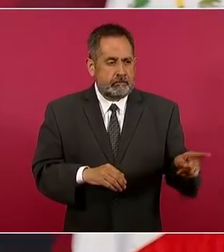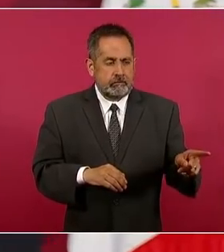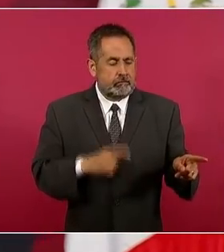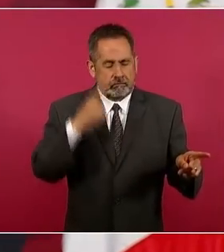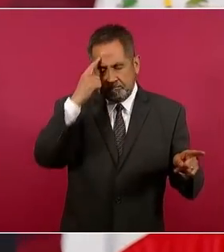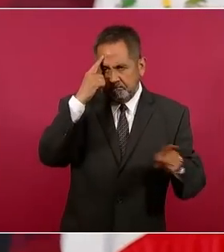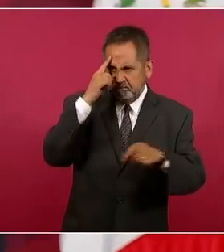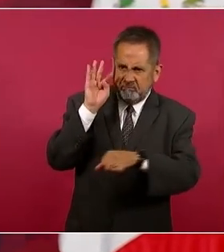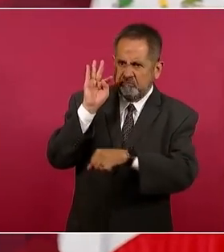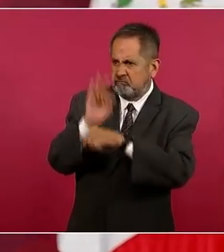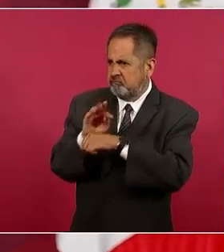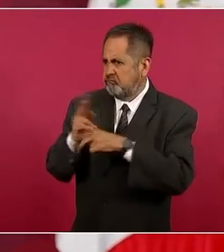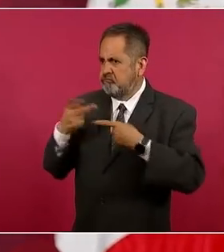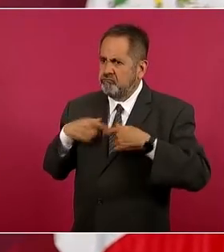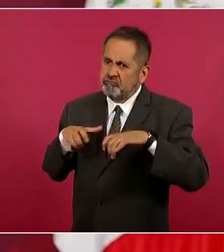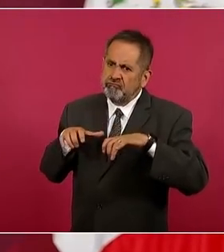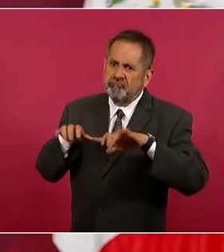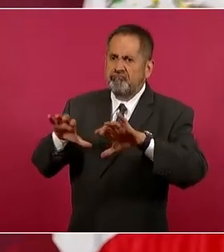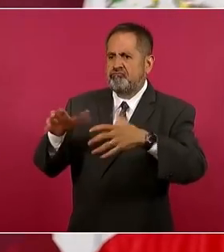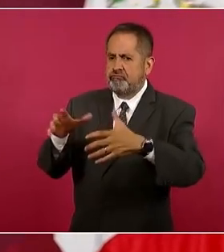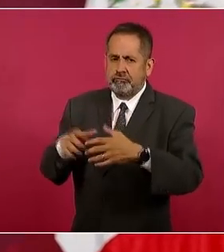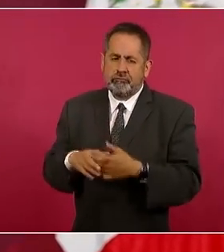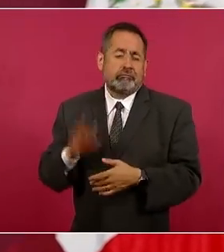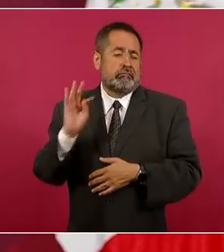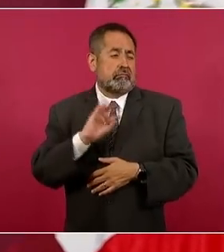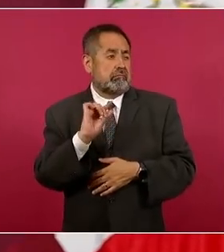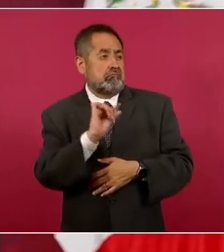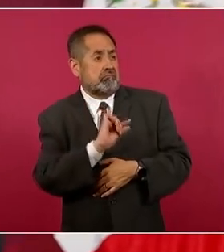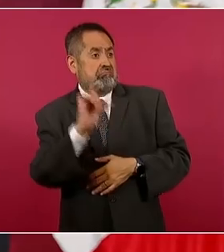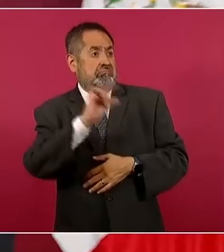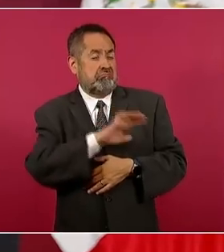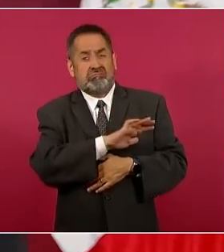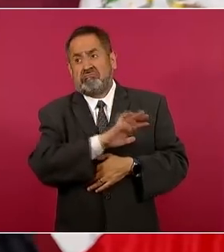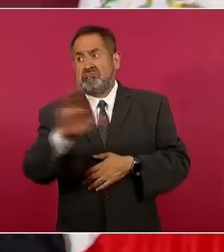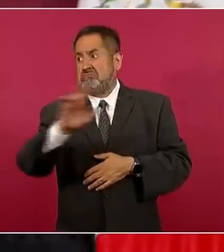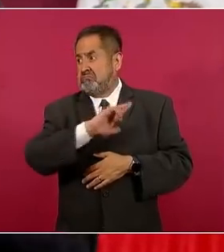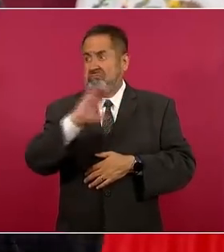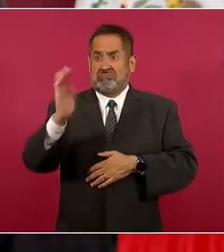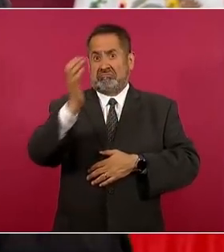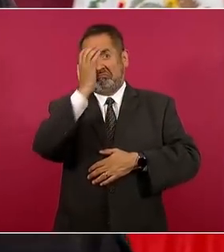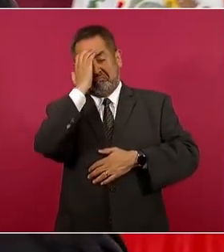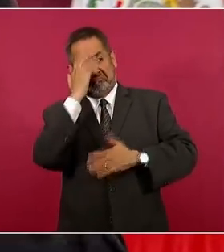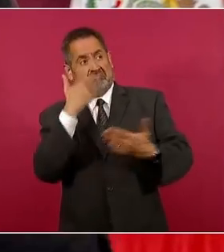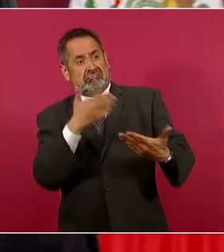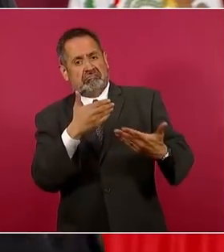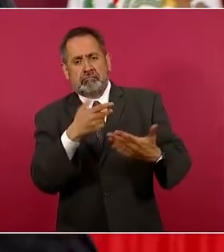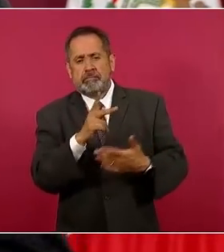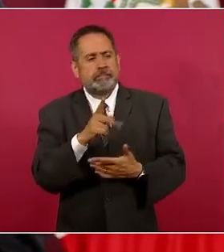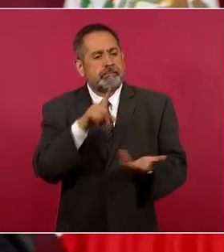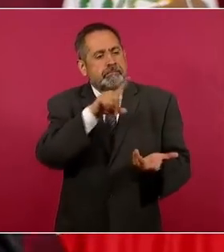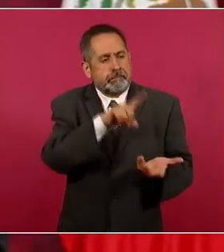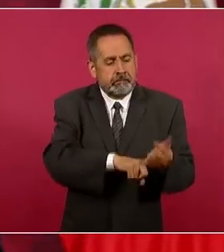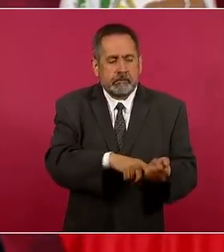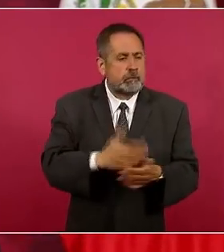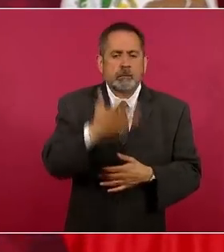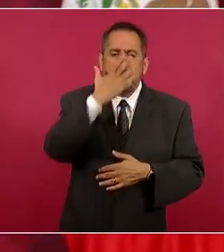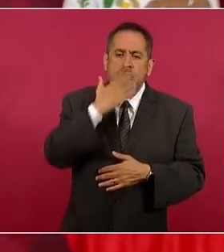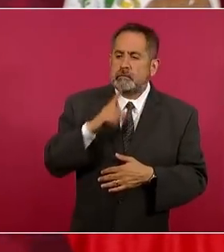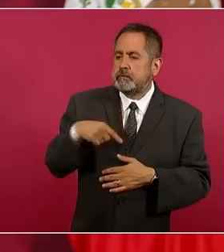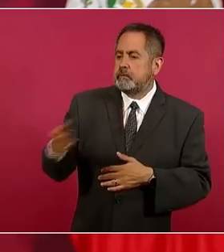social, pueden ser muy famosos, pero no tienen amor